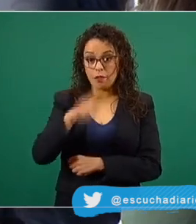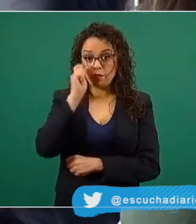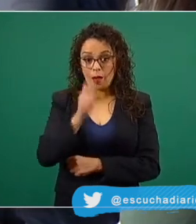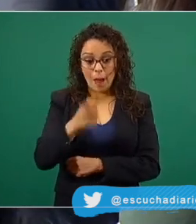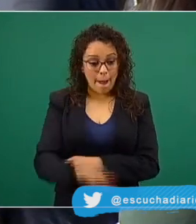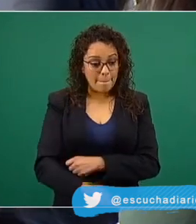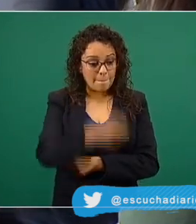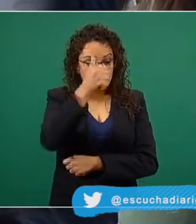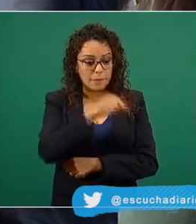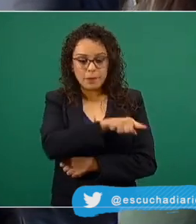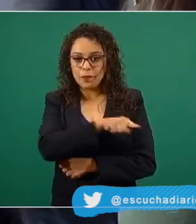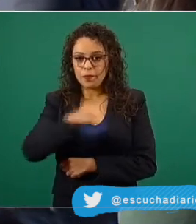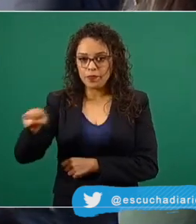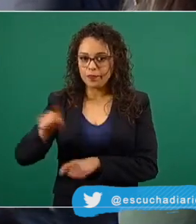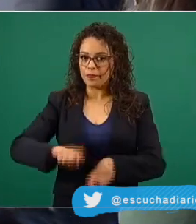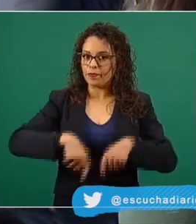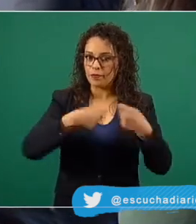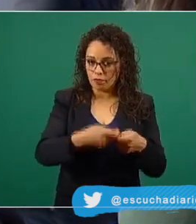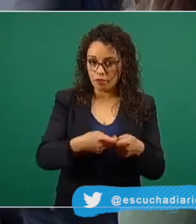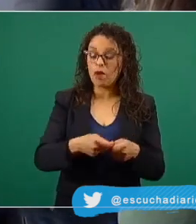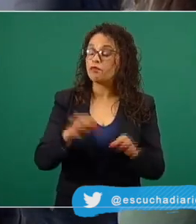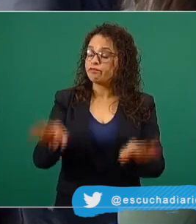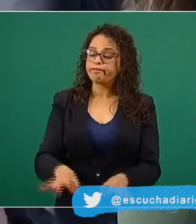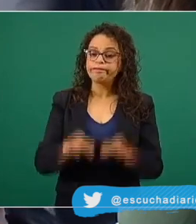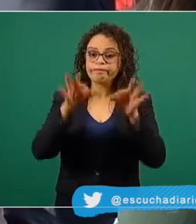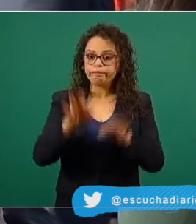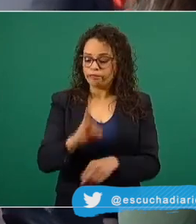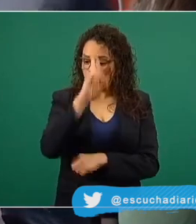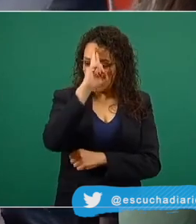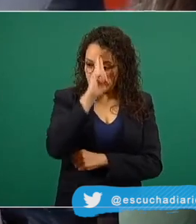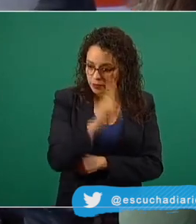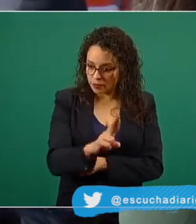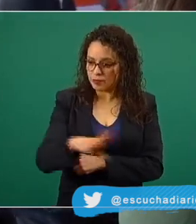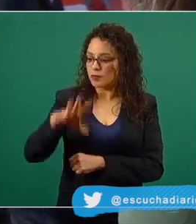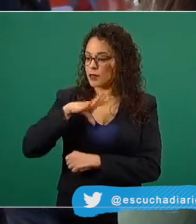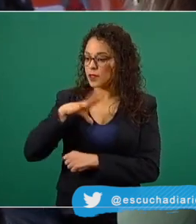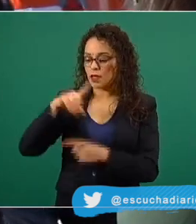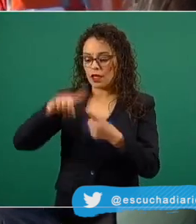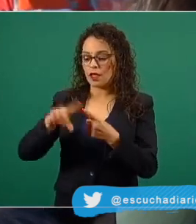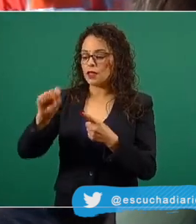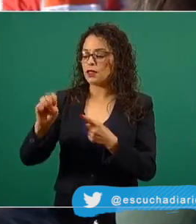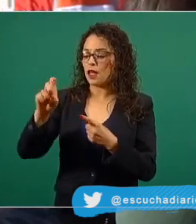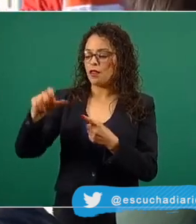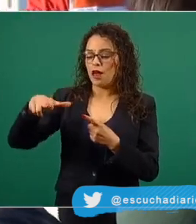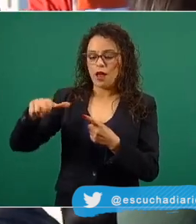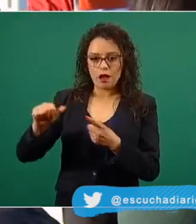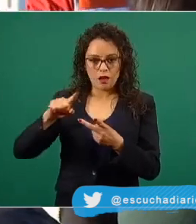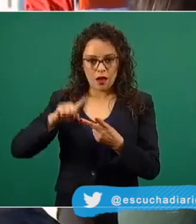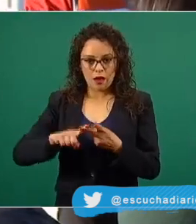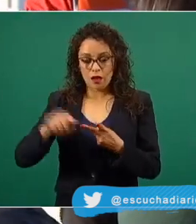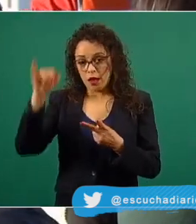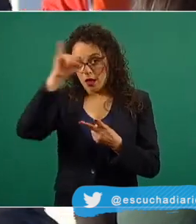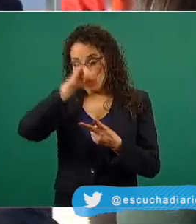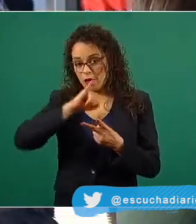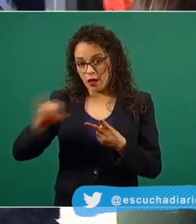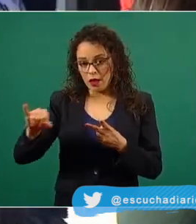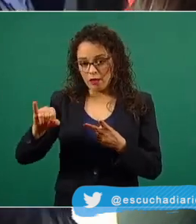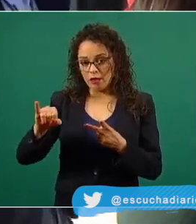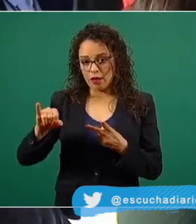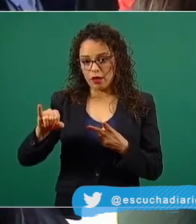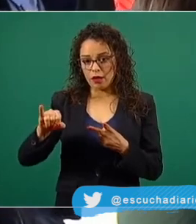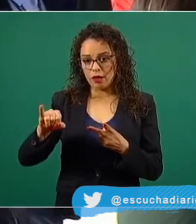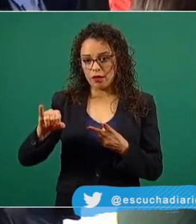Estas listas se han respetado totalmente, las tiene Sedena, las tiene el jefe de la jurisdicción